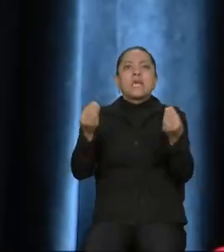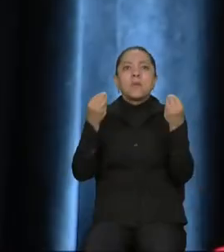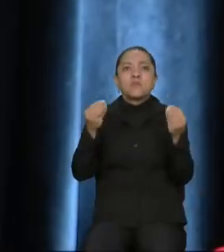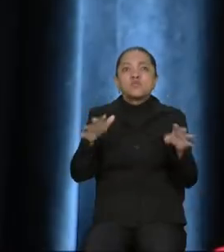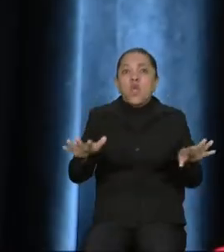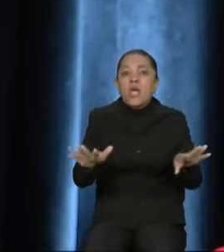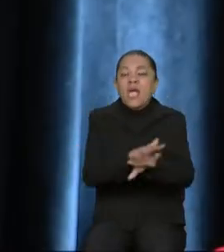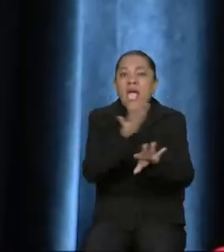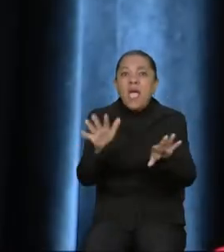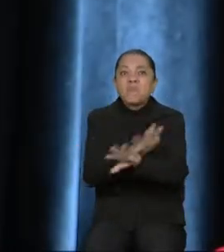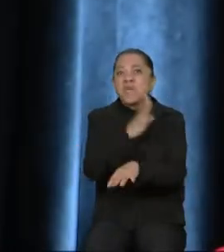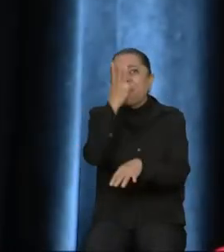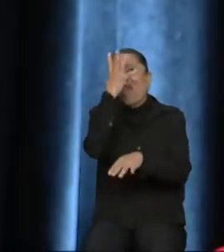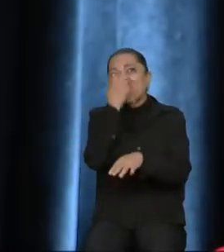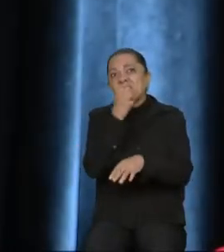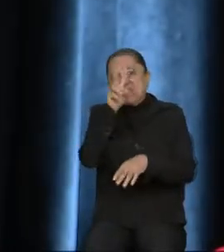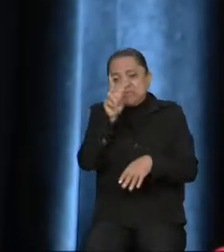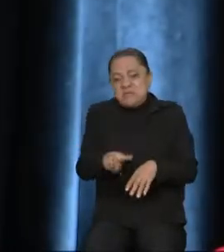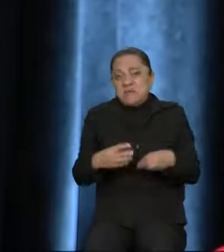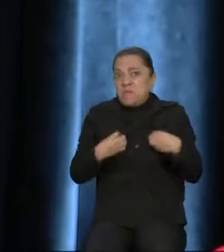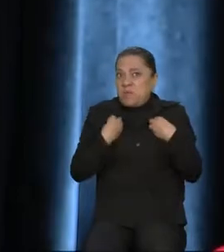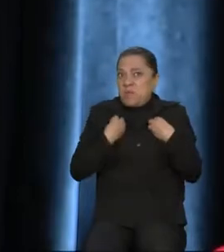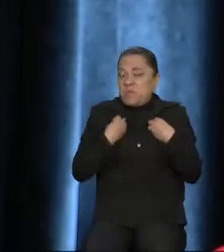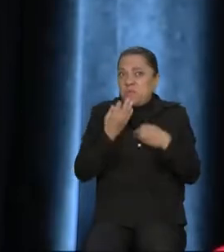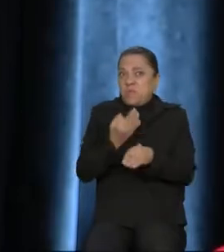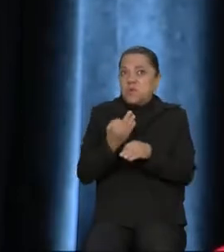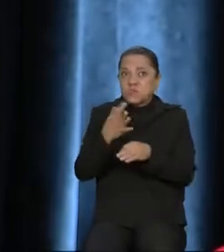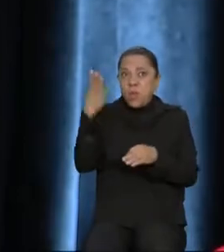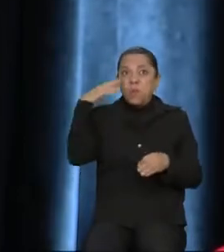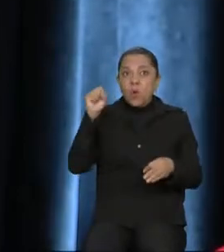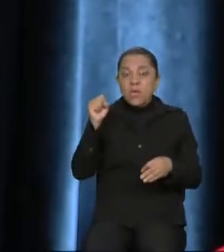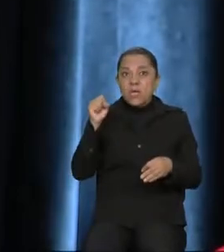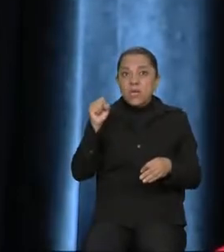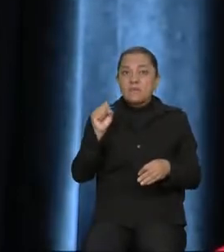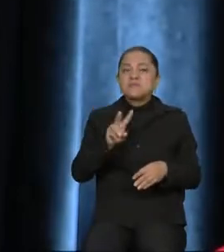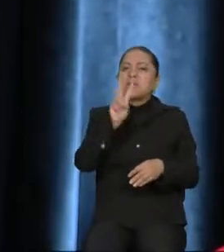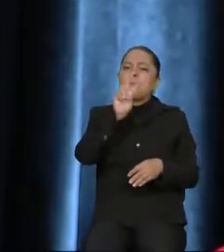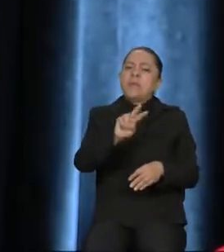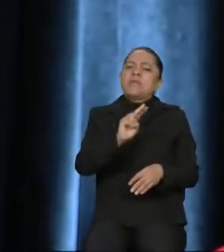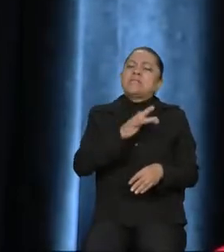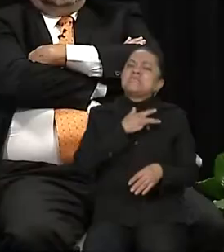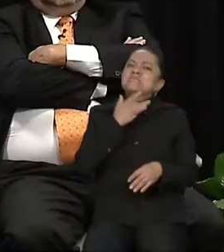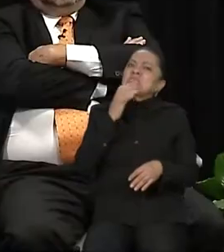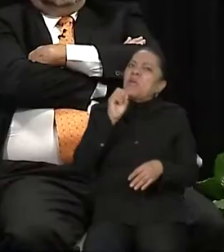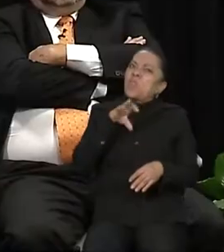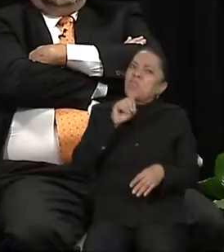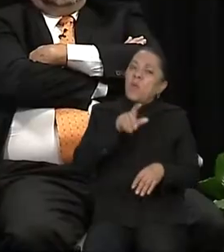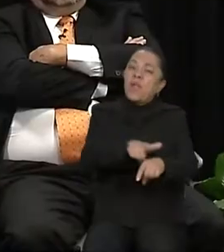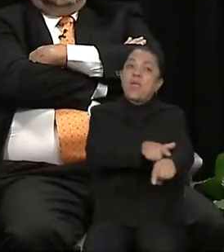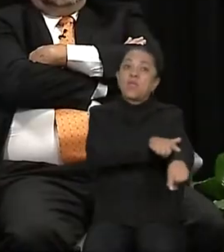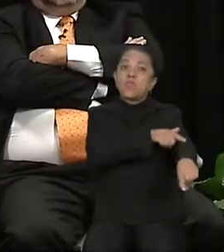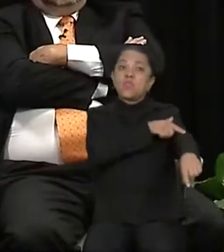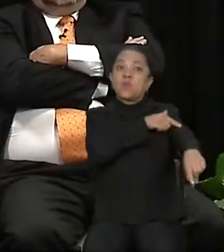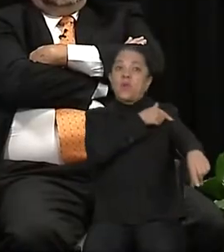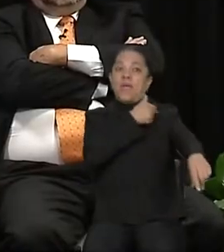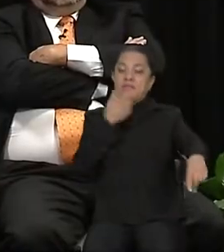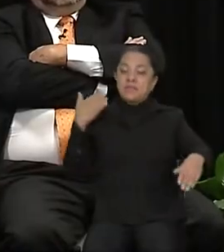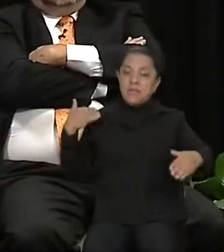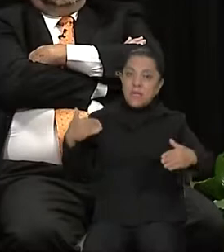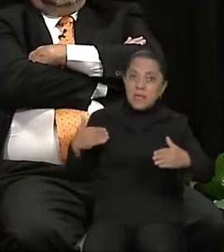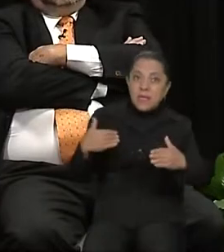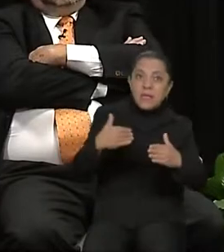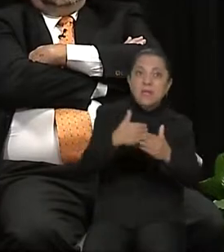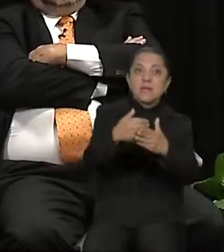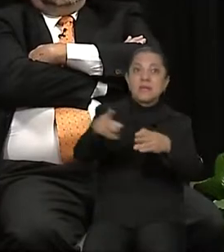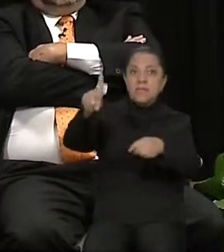que estamos viviendo en Morelos. Es realmente doloroso que durante estos días que hemos estado más